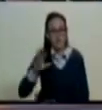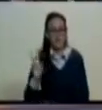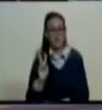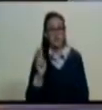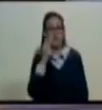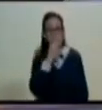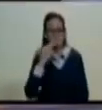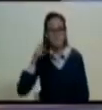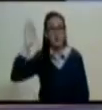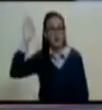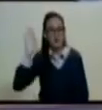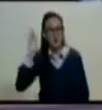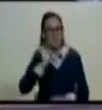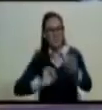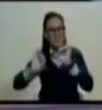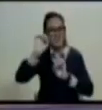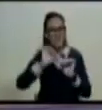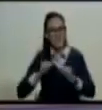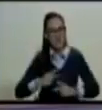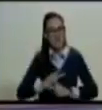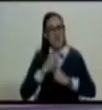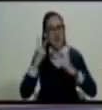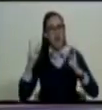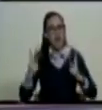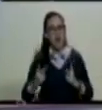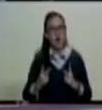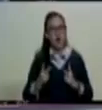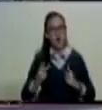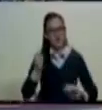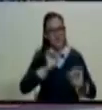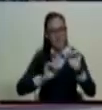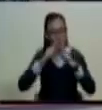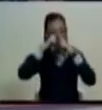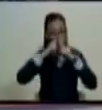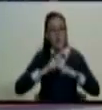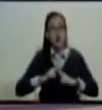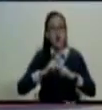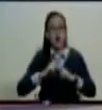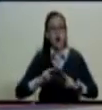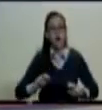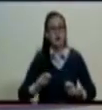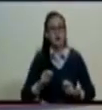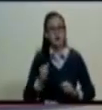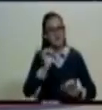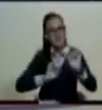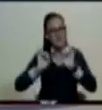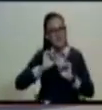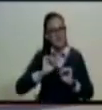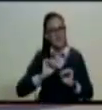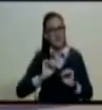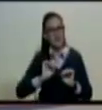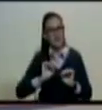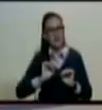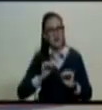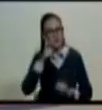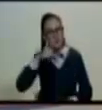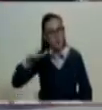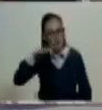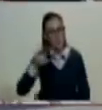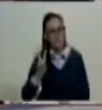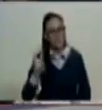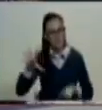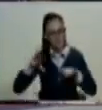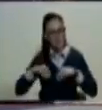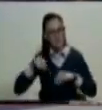juran ustedes defender con valor, defender con honor y defender con valentía como lo es el pueblo de